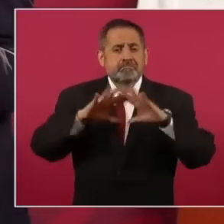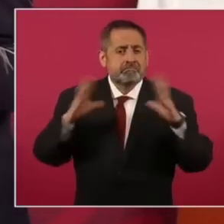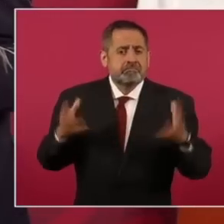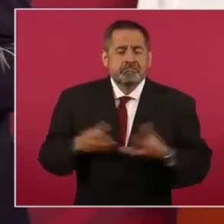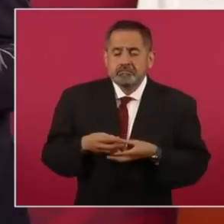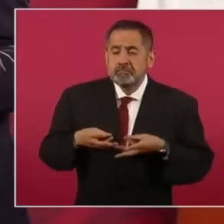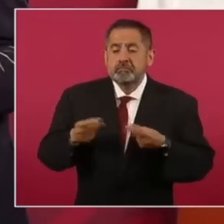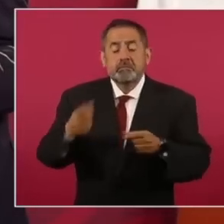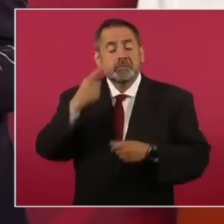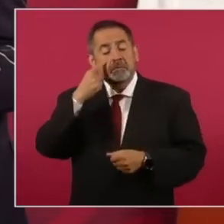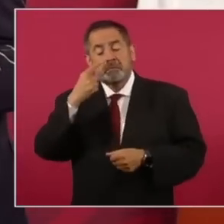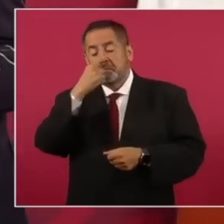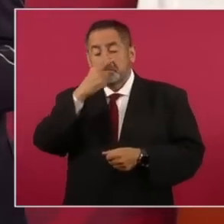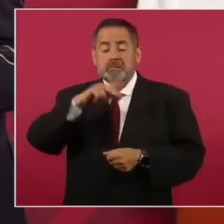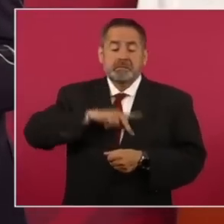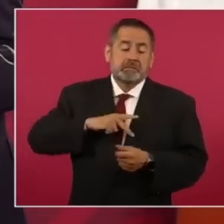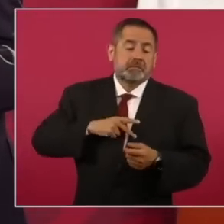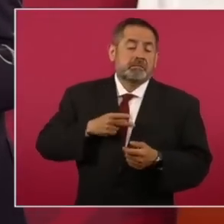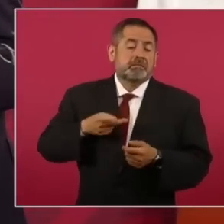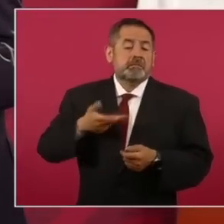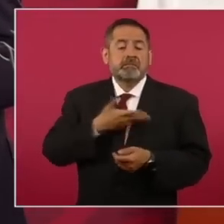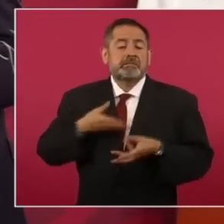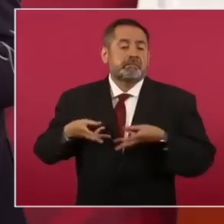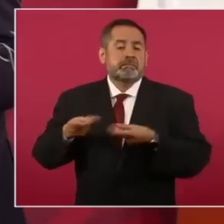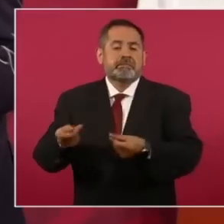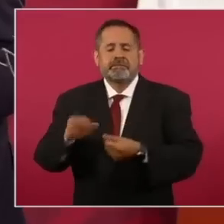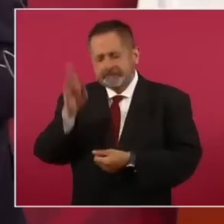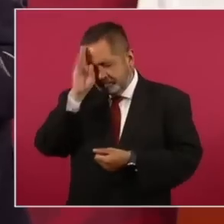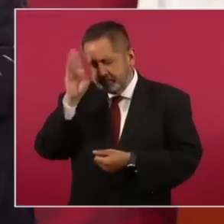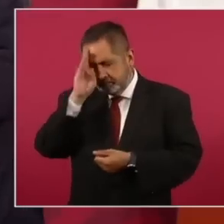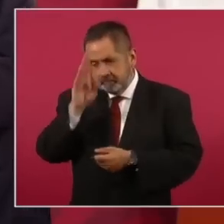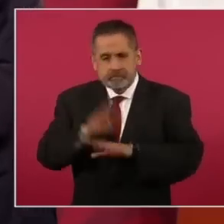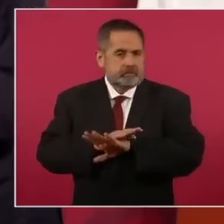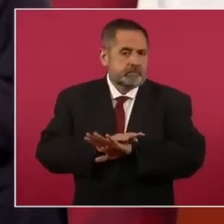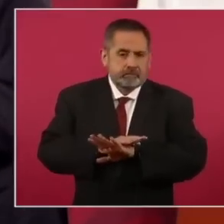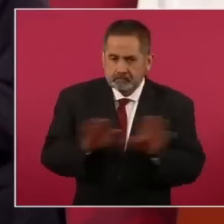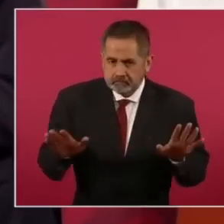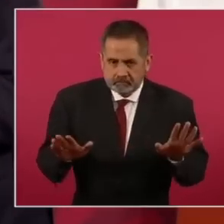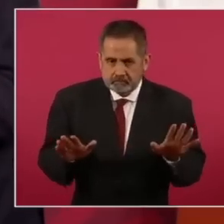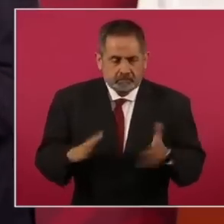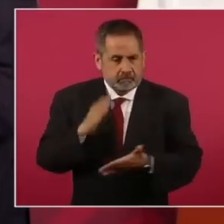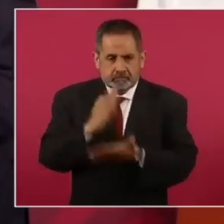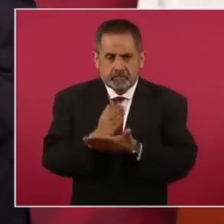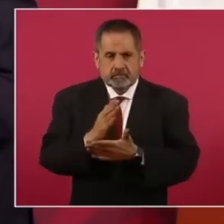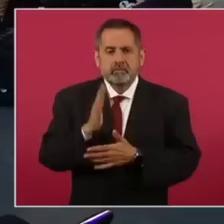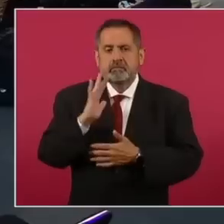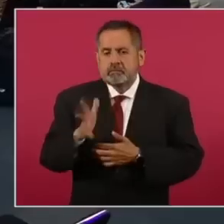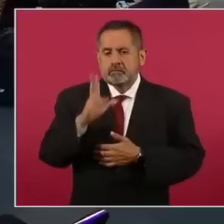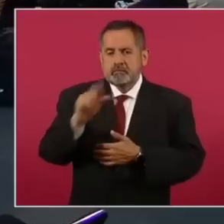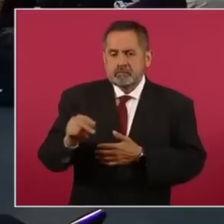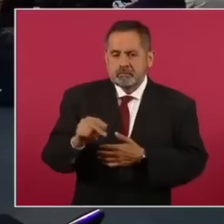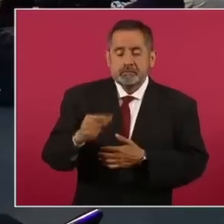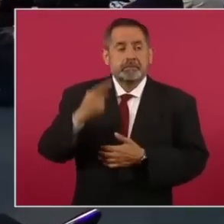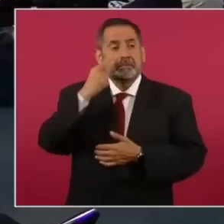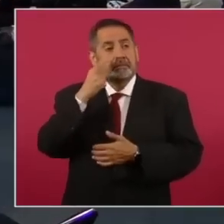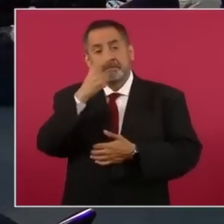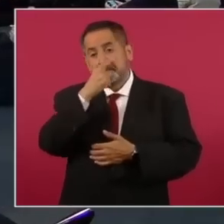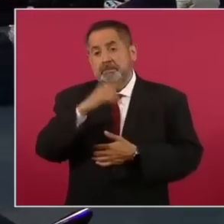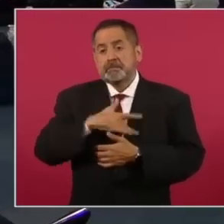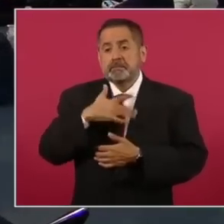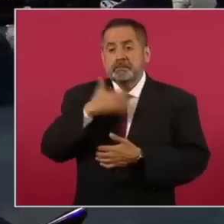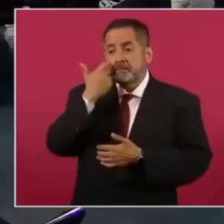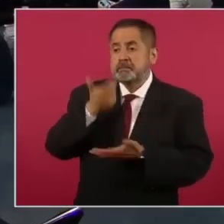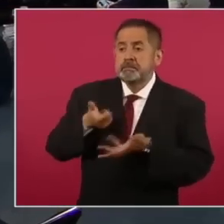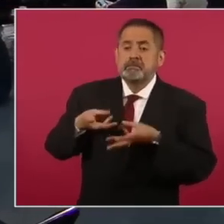discrecionalmente gastaba el presidente. Ahora ya no solamente no hay esas partidas en el presupuesto,